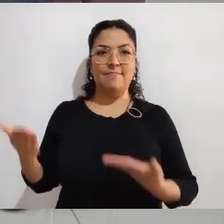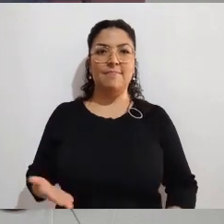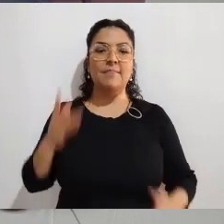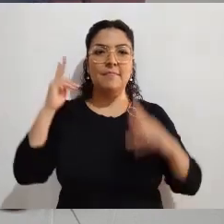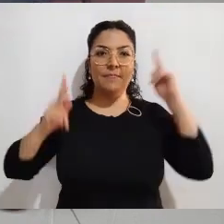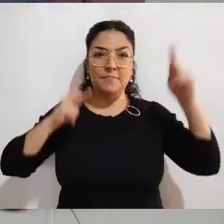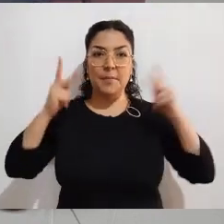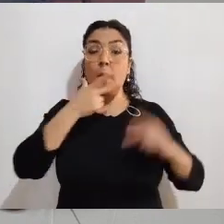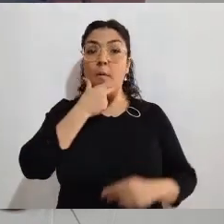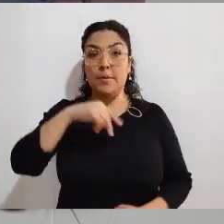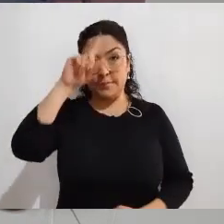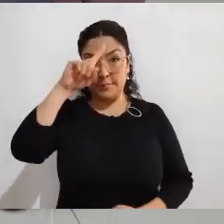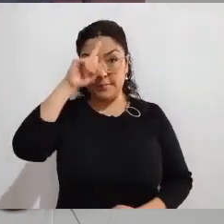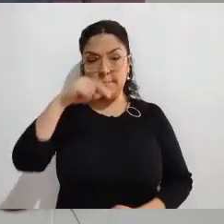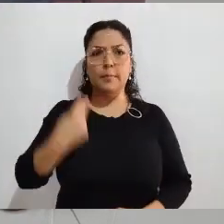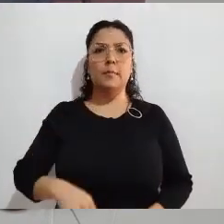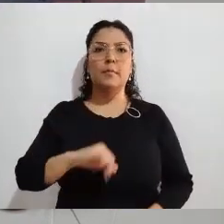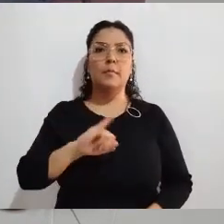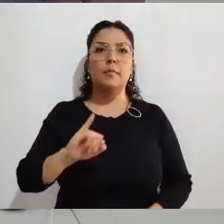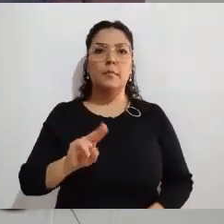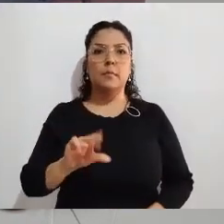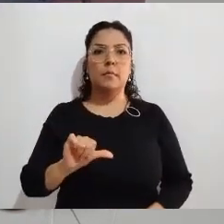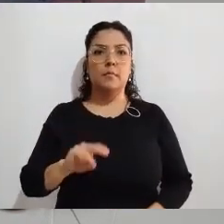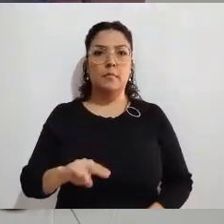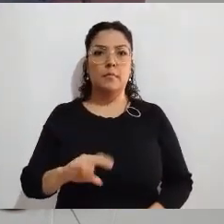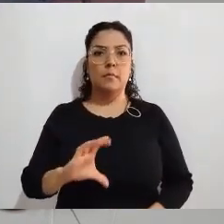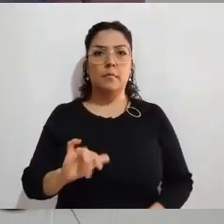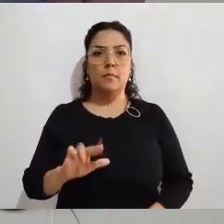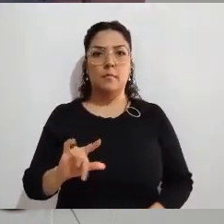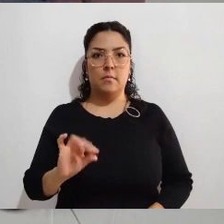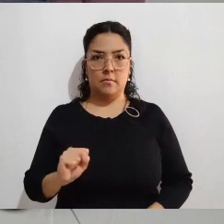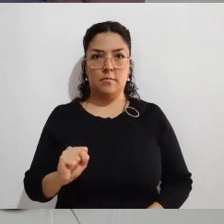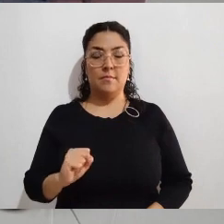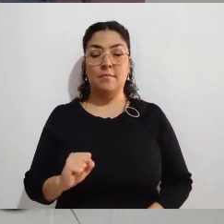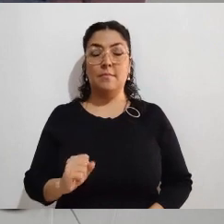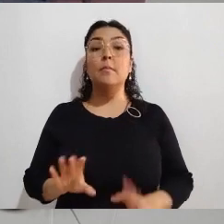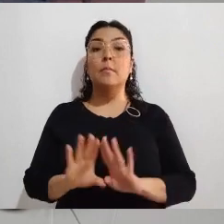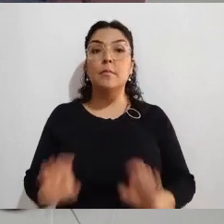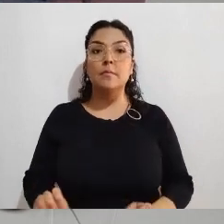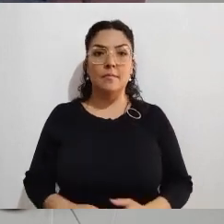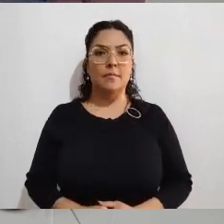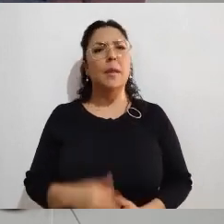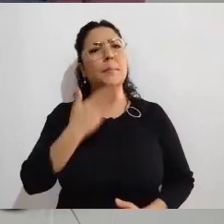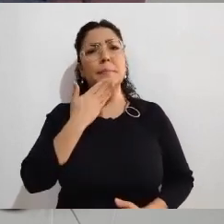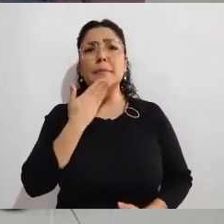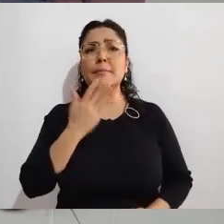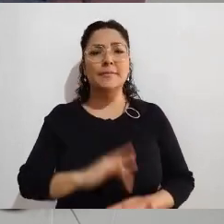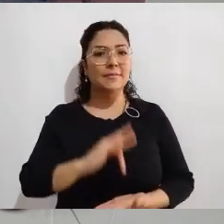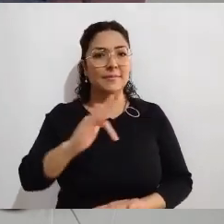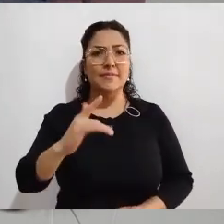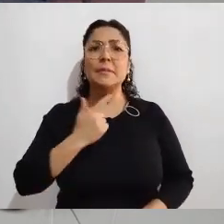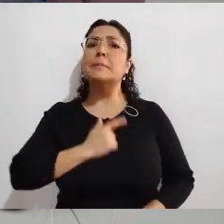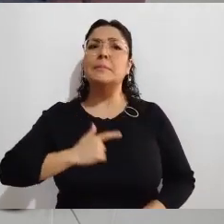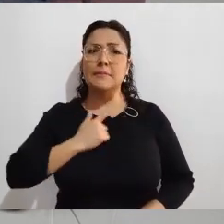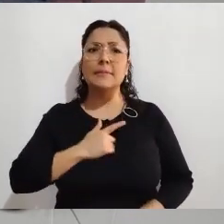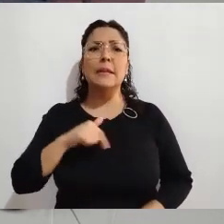el día de hoy al consejero electoral, Juan Carlos Cisneros Ruiz. Consejero, ¿qué tal? ¿Cómo está? Bienvenido. Muy bien, muchas gracias. De nueva cuenta,